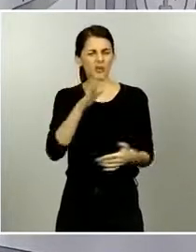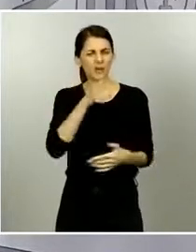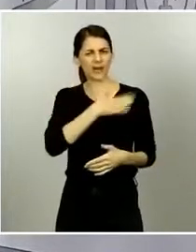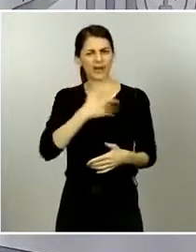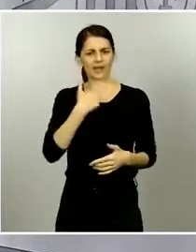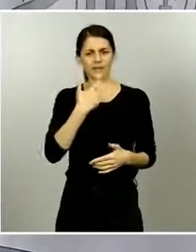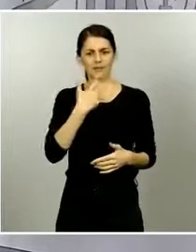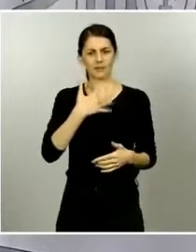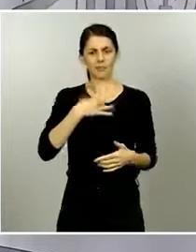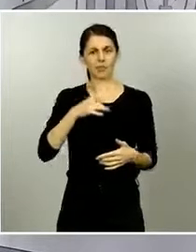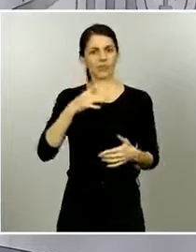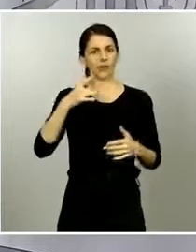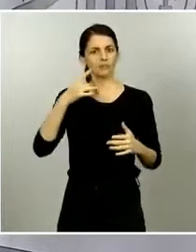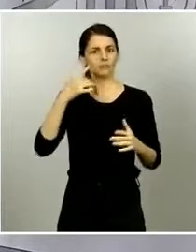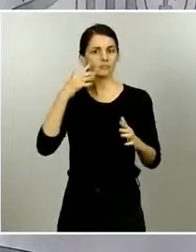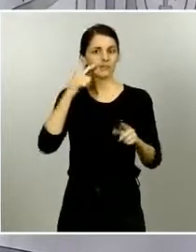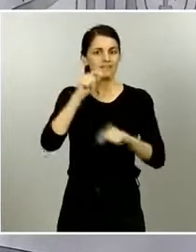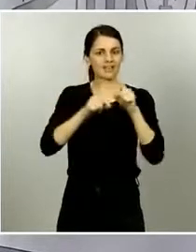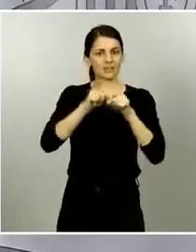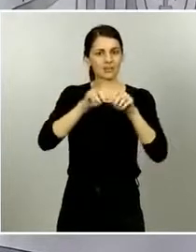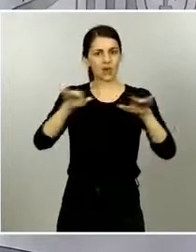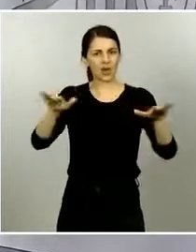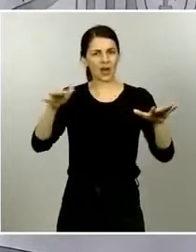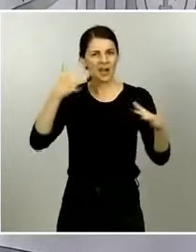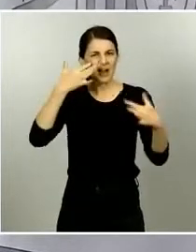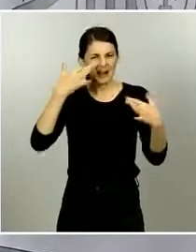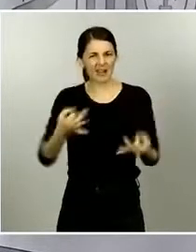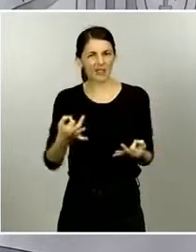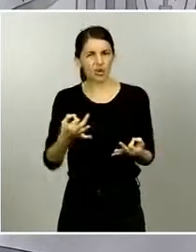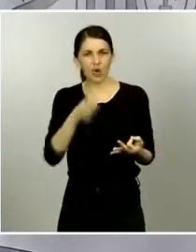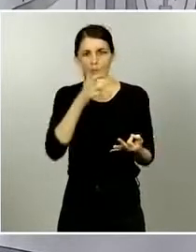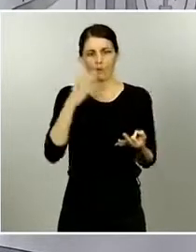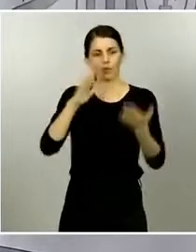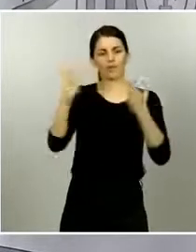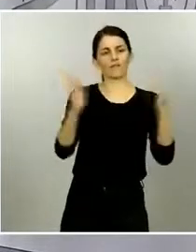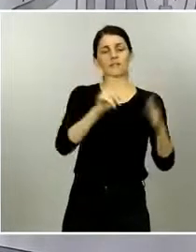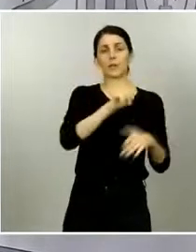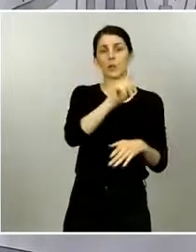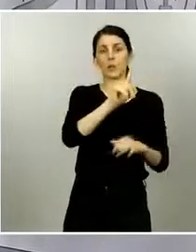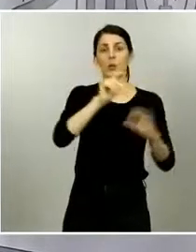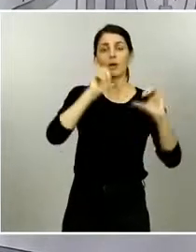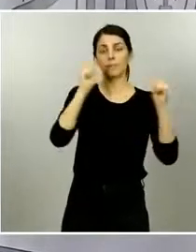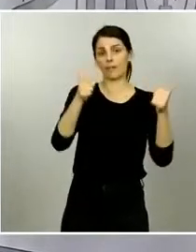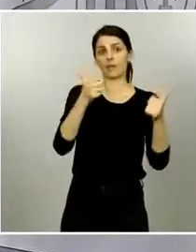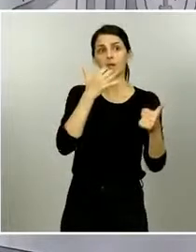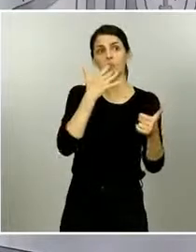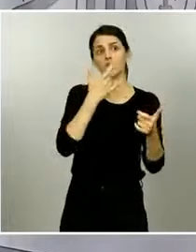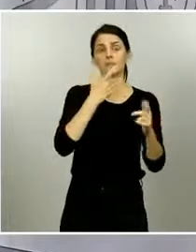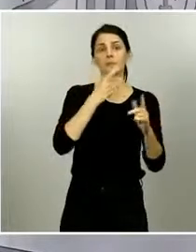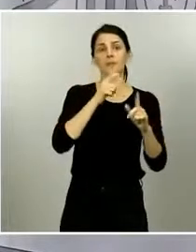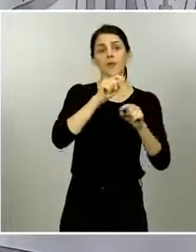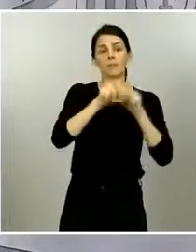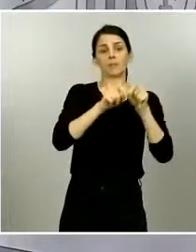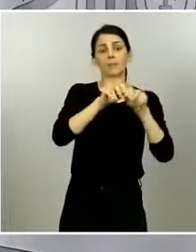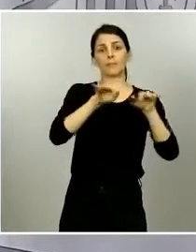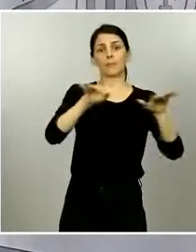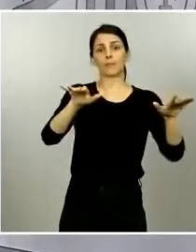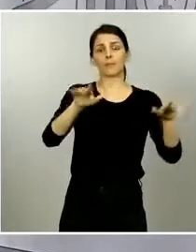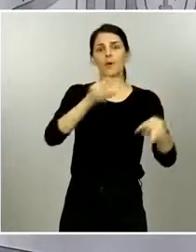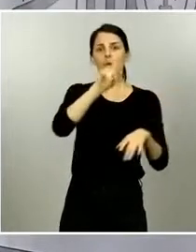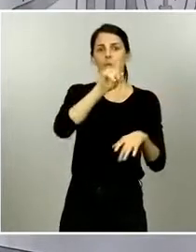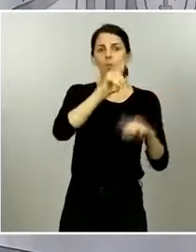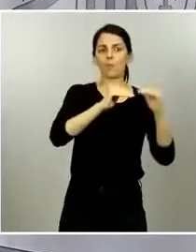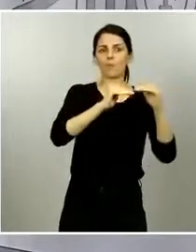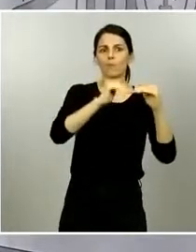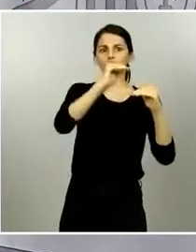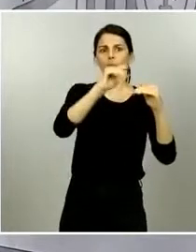sobre esta cuestión pregunta si esto apunta a un riesgo en el aumento de la transmisión de la enfermedad que comenzara en la fase